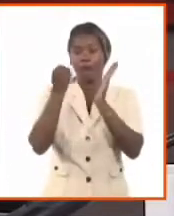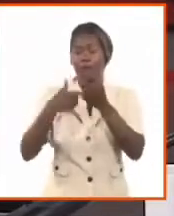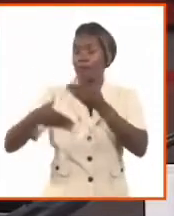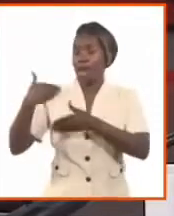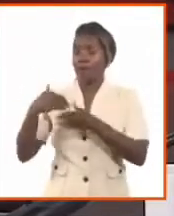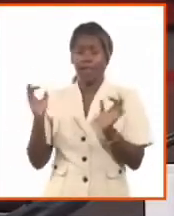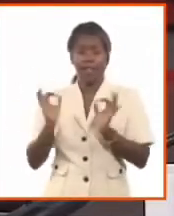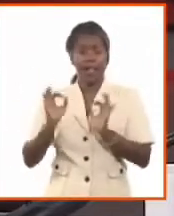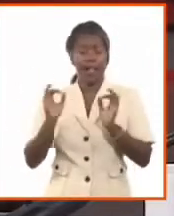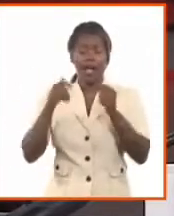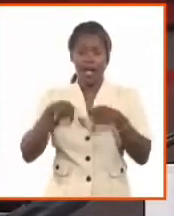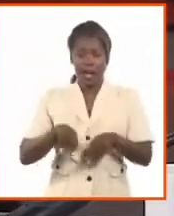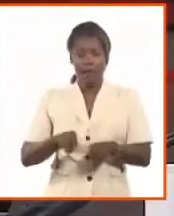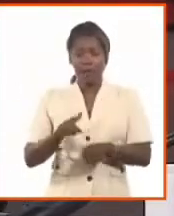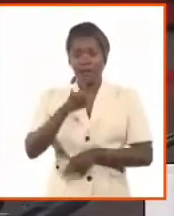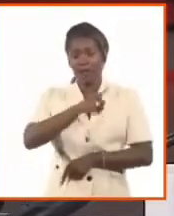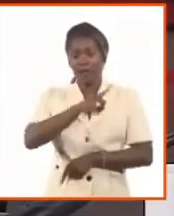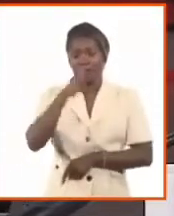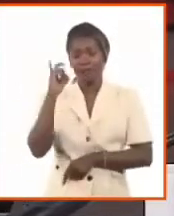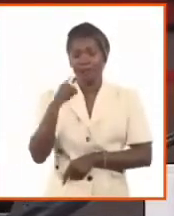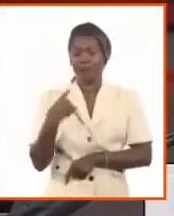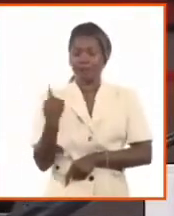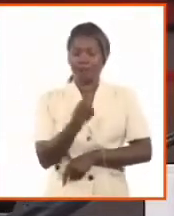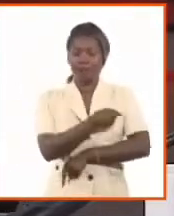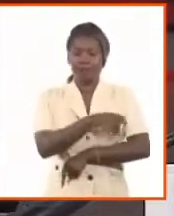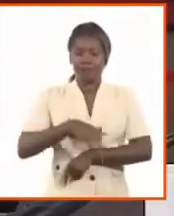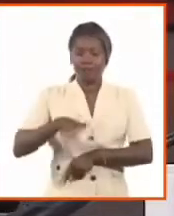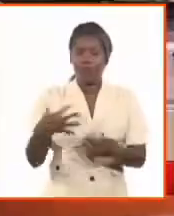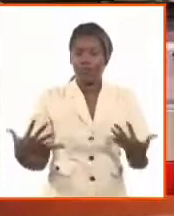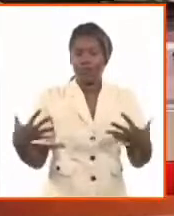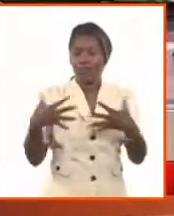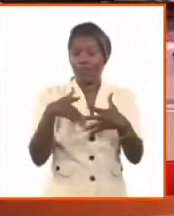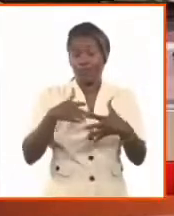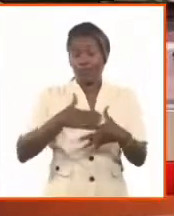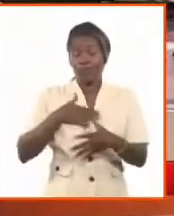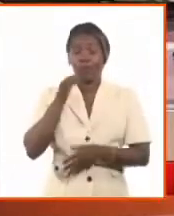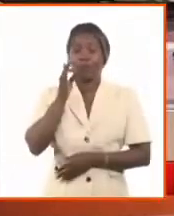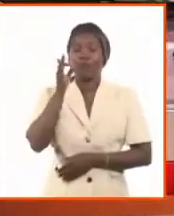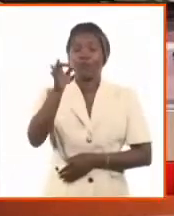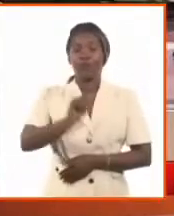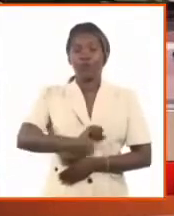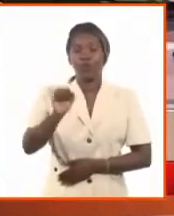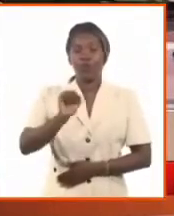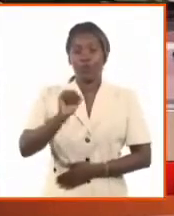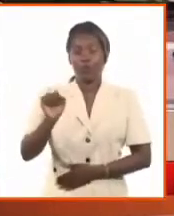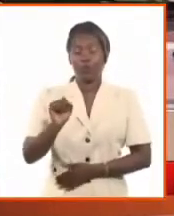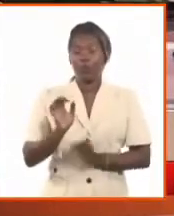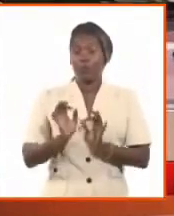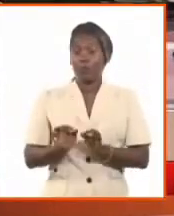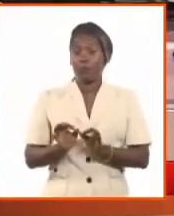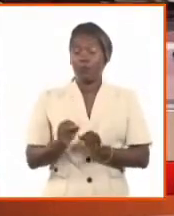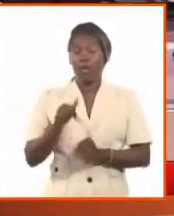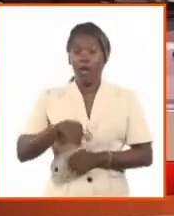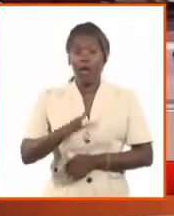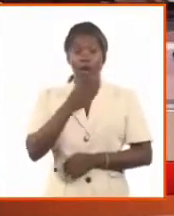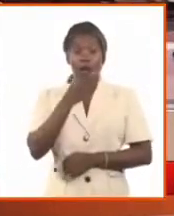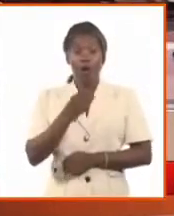no solo en tiempo presente, sino con vocación de futuro. Pasarán décadas. los jóvenes que van a ir a votar. Exactamente.